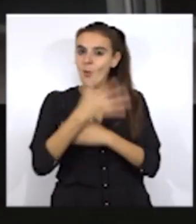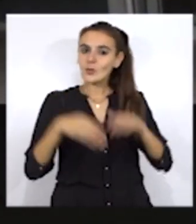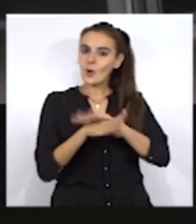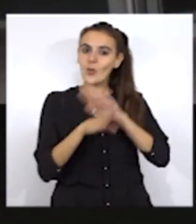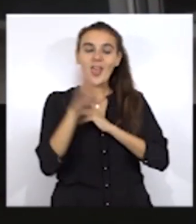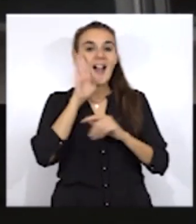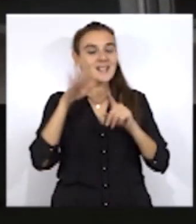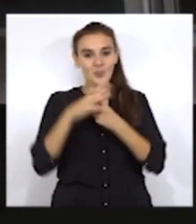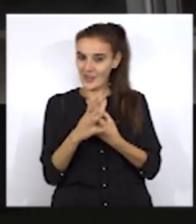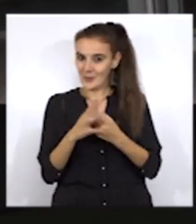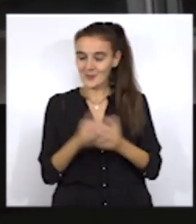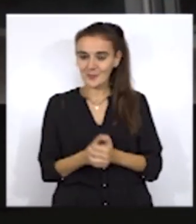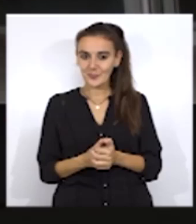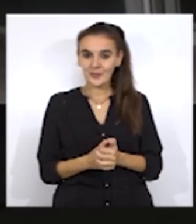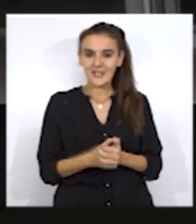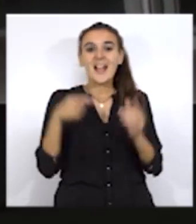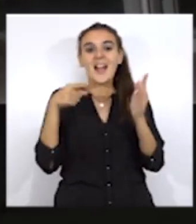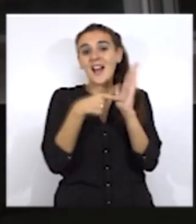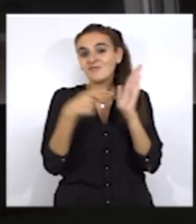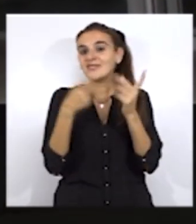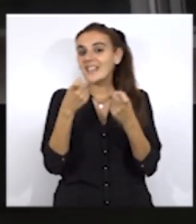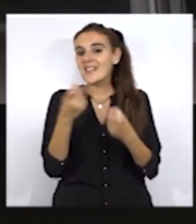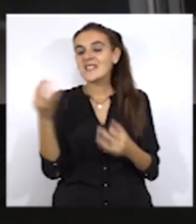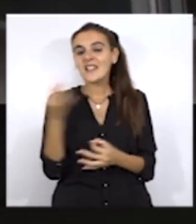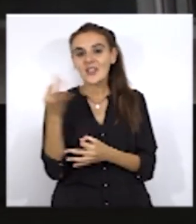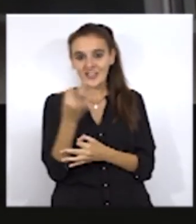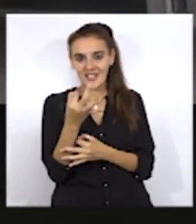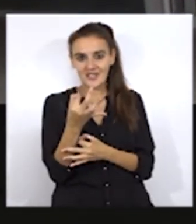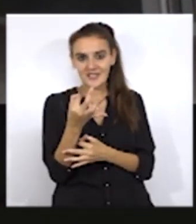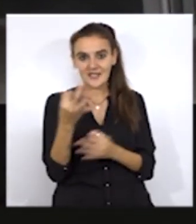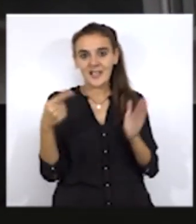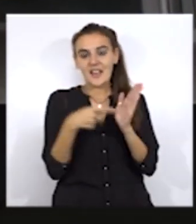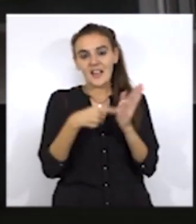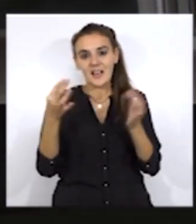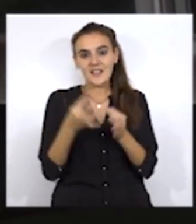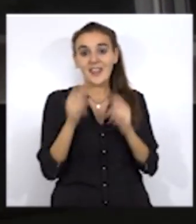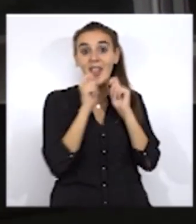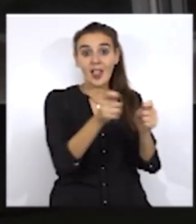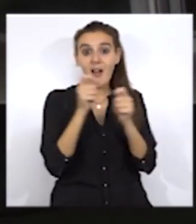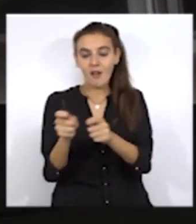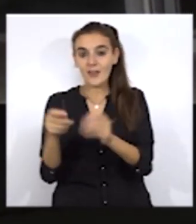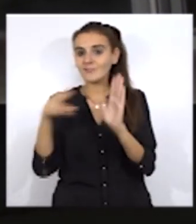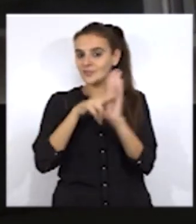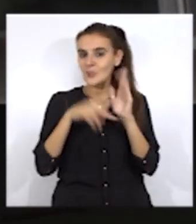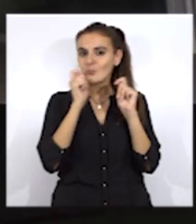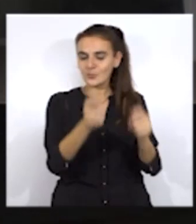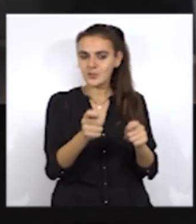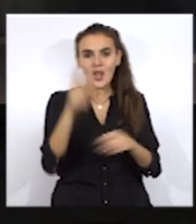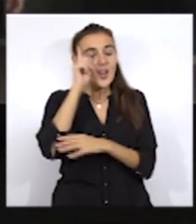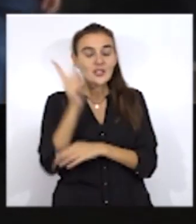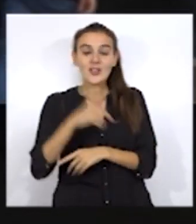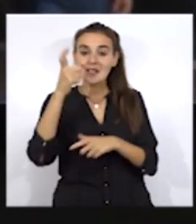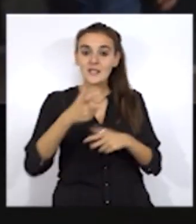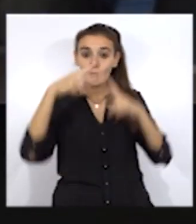va a ser necesario la orden de dispensación. Lo que yo ya no sé, si la enfermería va a tener la